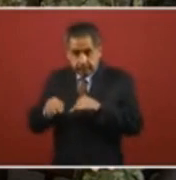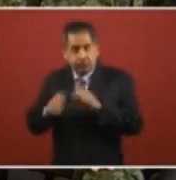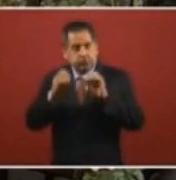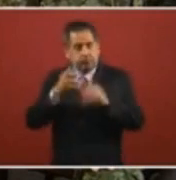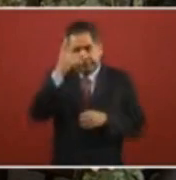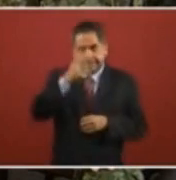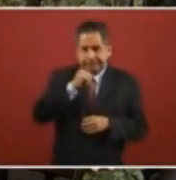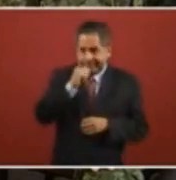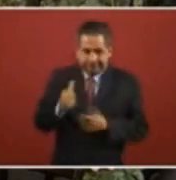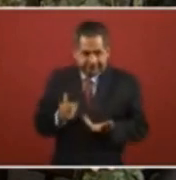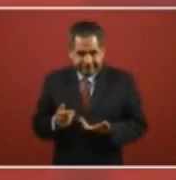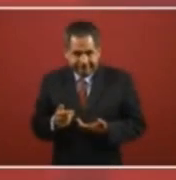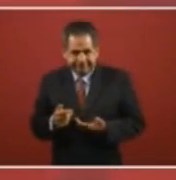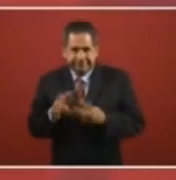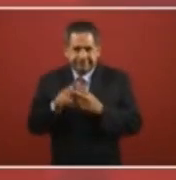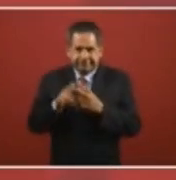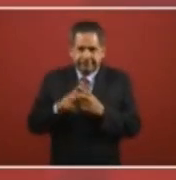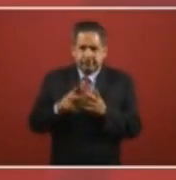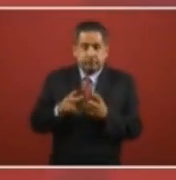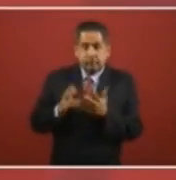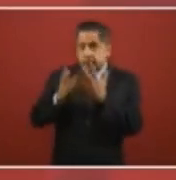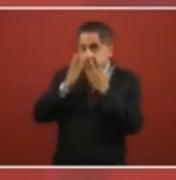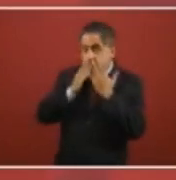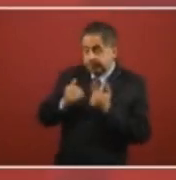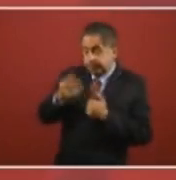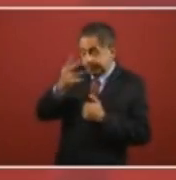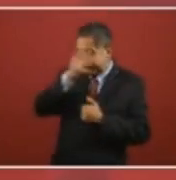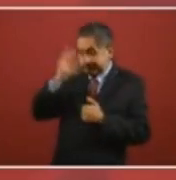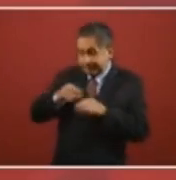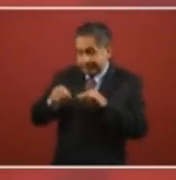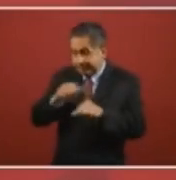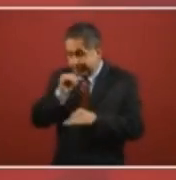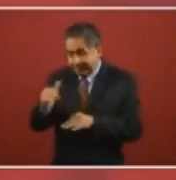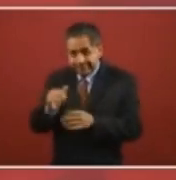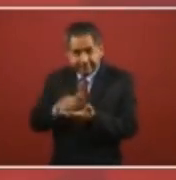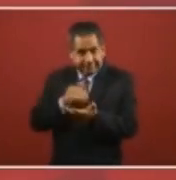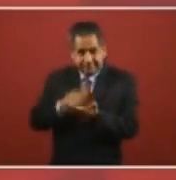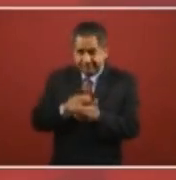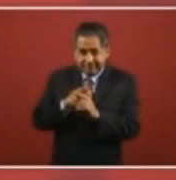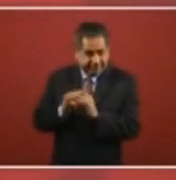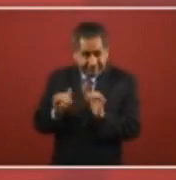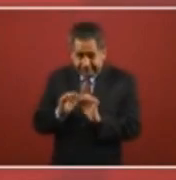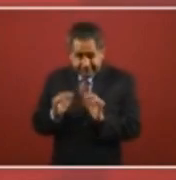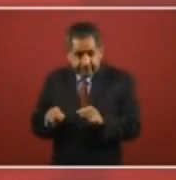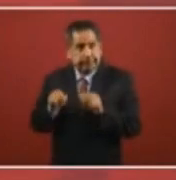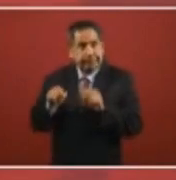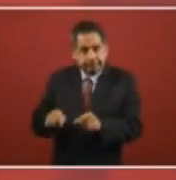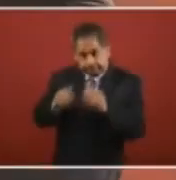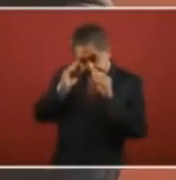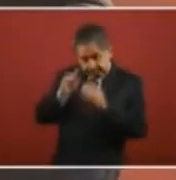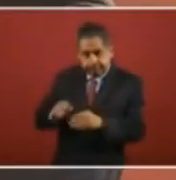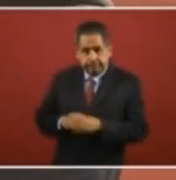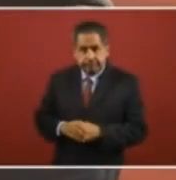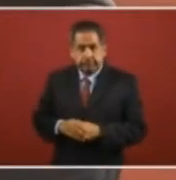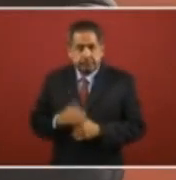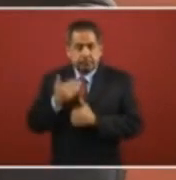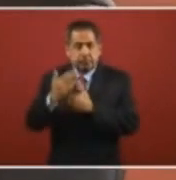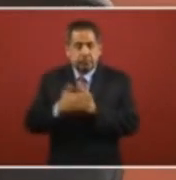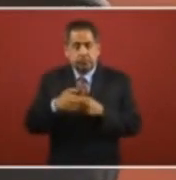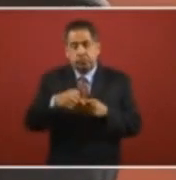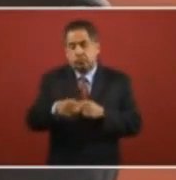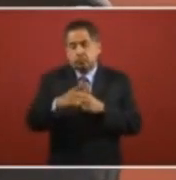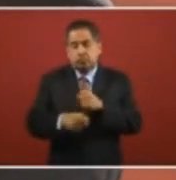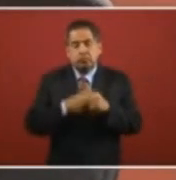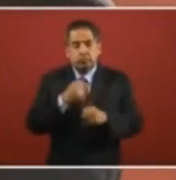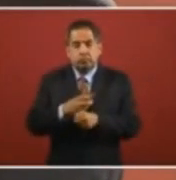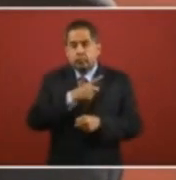visas de trabajo. Entonces, estamos trabajando más con los que no tienen visas o acceso a ningún tipo de salud. Y el año que entra por instrucciones del presidente